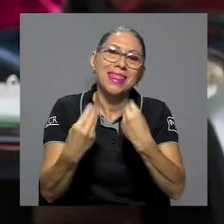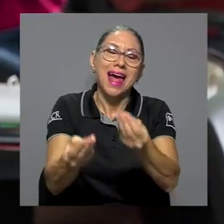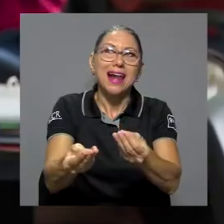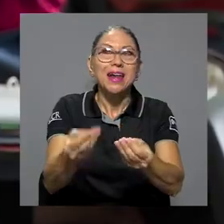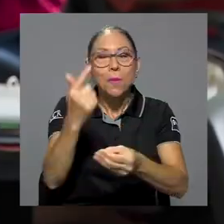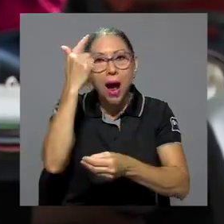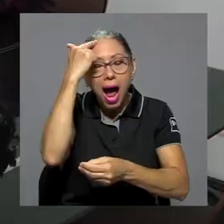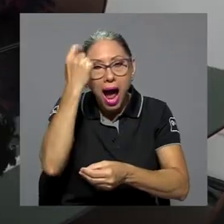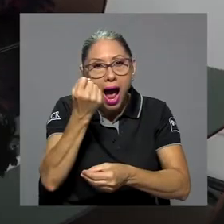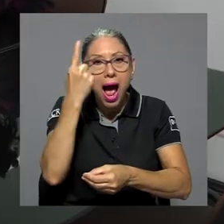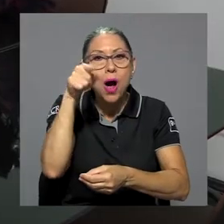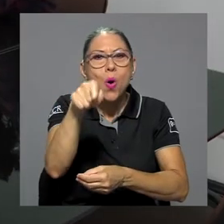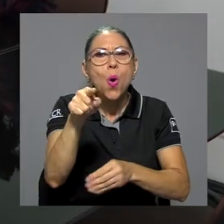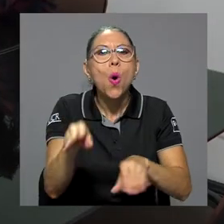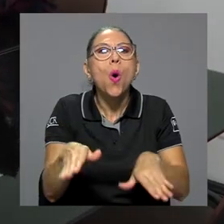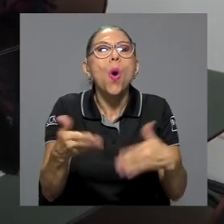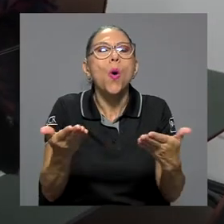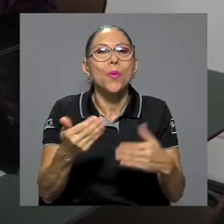cómo hacerlo.